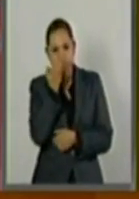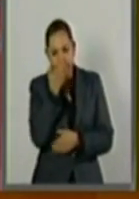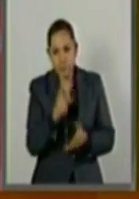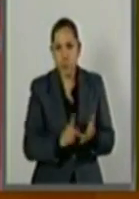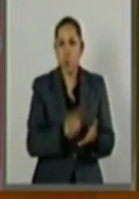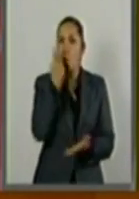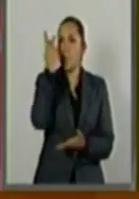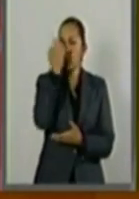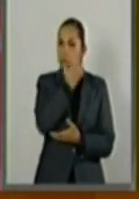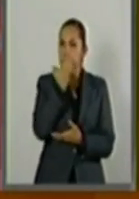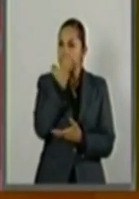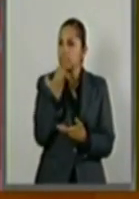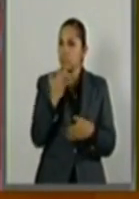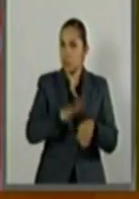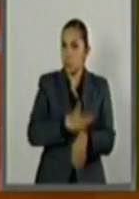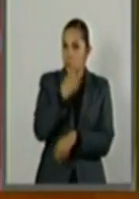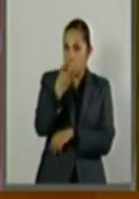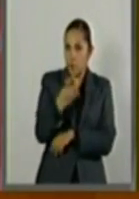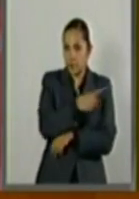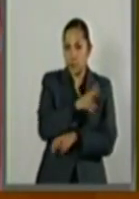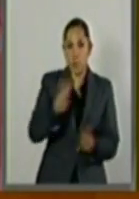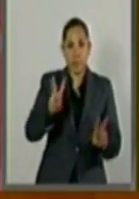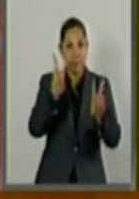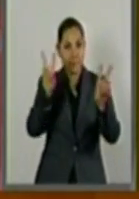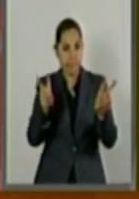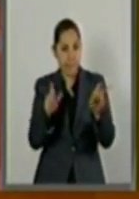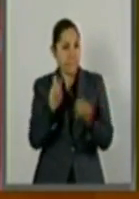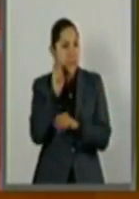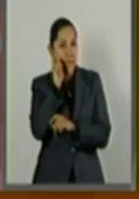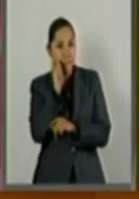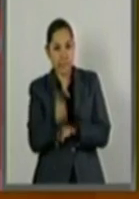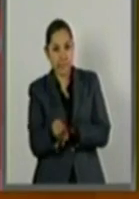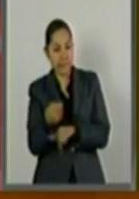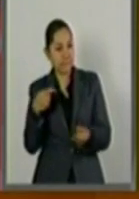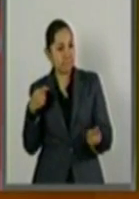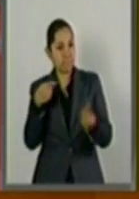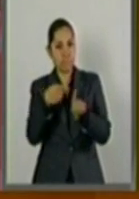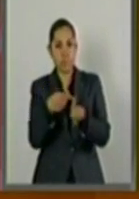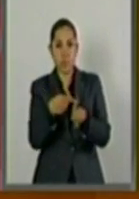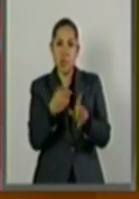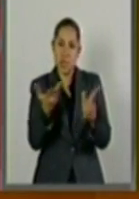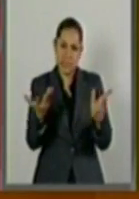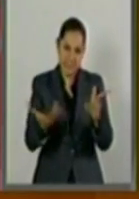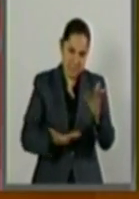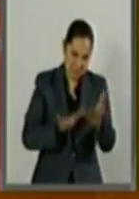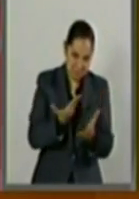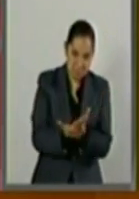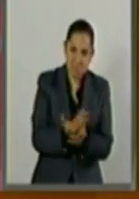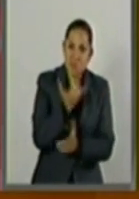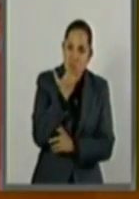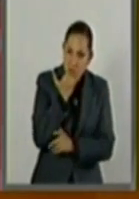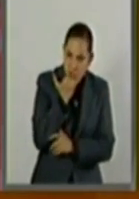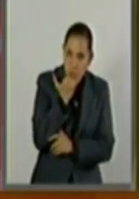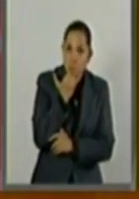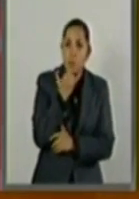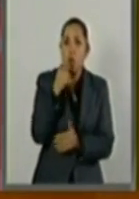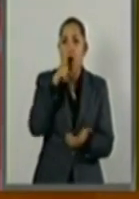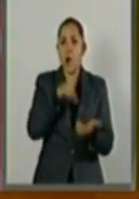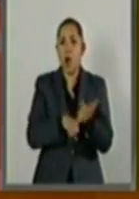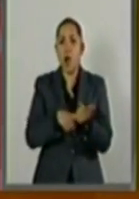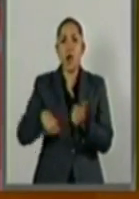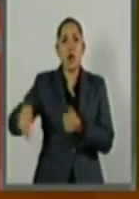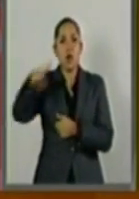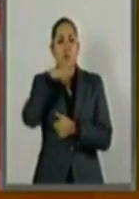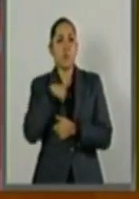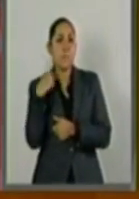tema no es para una vertiente, permítanme decirlo, de carácter politizado, sino